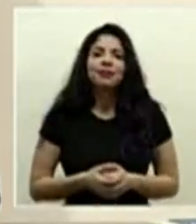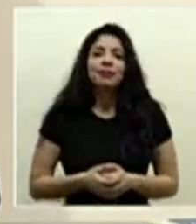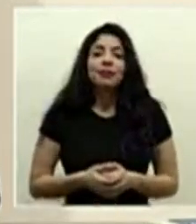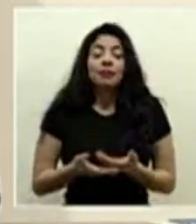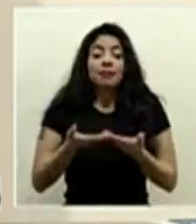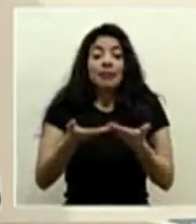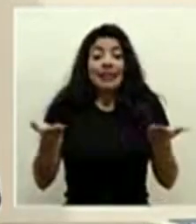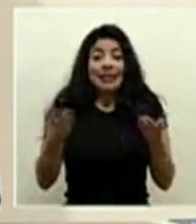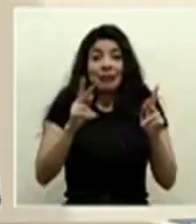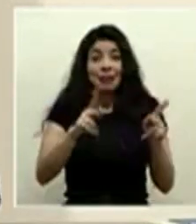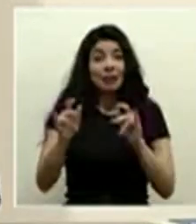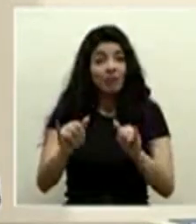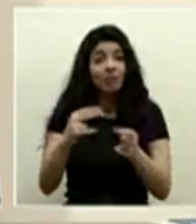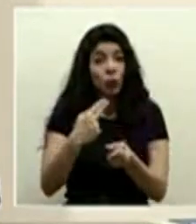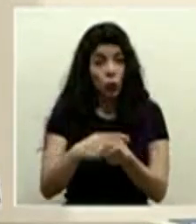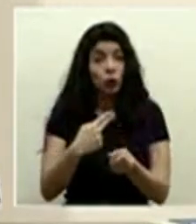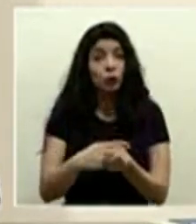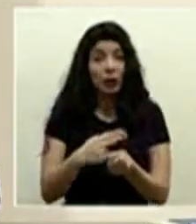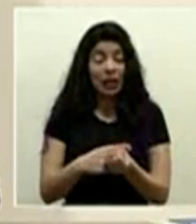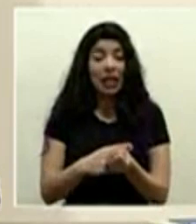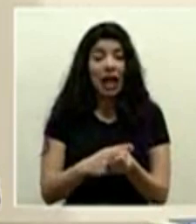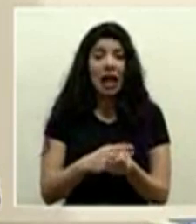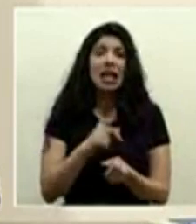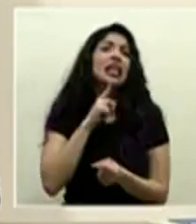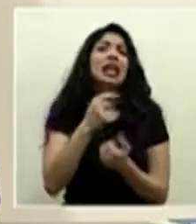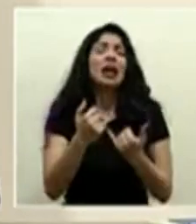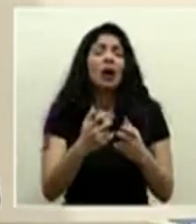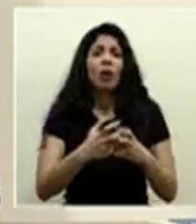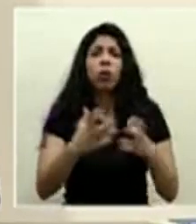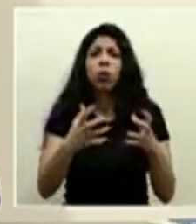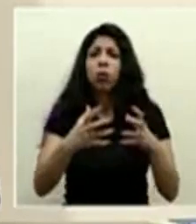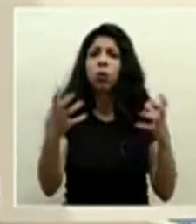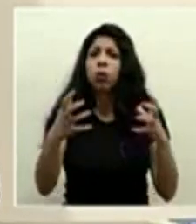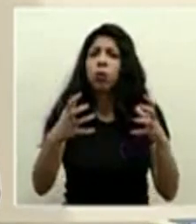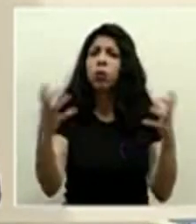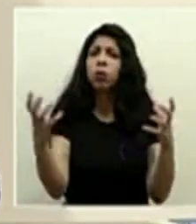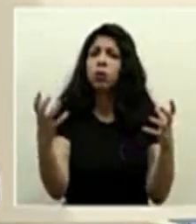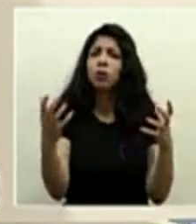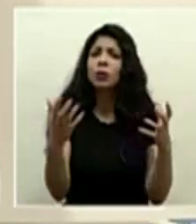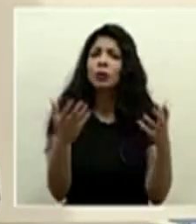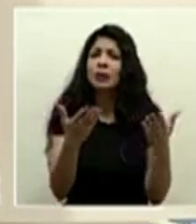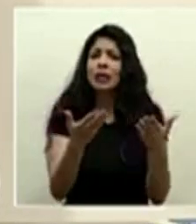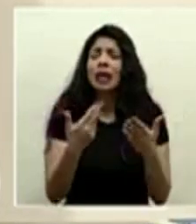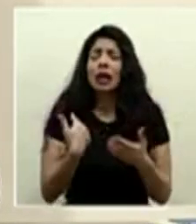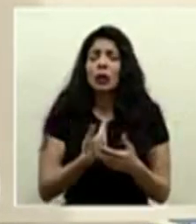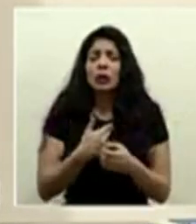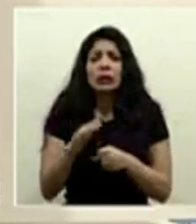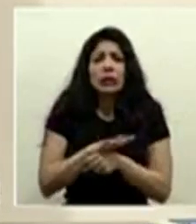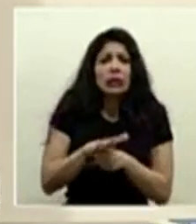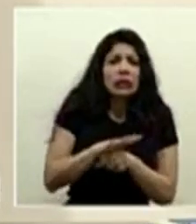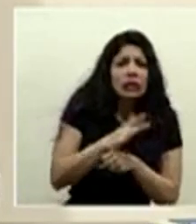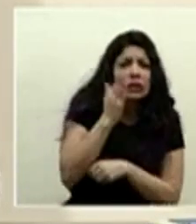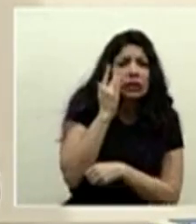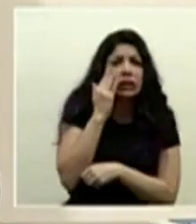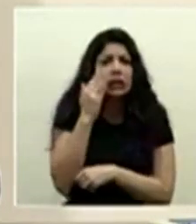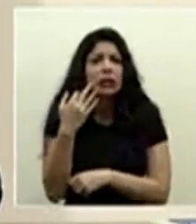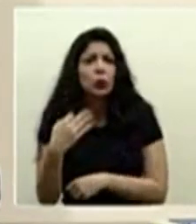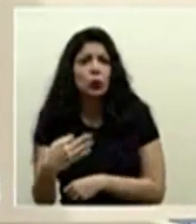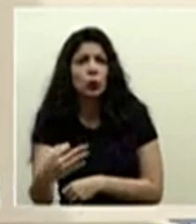estas hospitalizaciones que van en un franco crecimiento es lo que nos mantiene ocupados todos los días